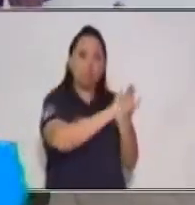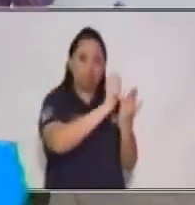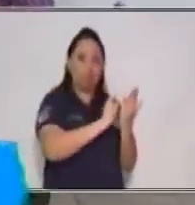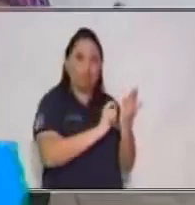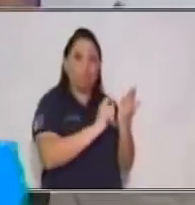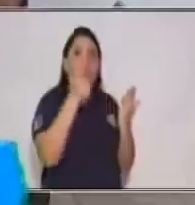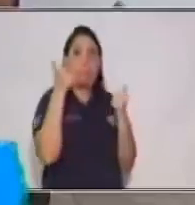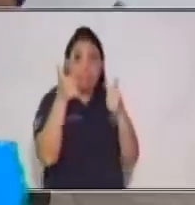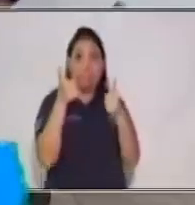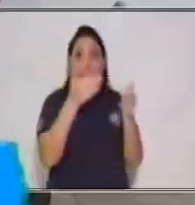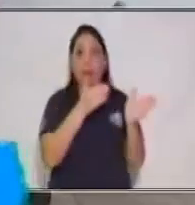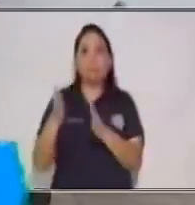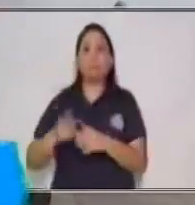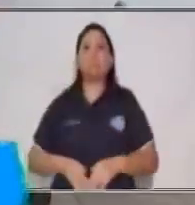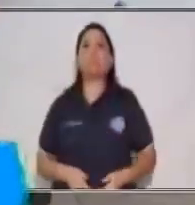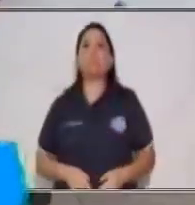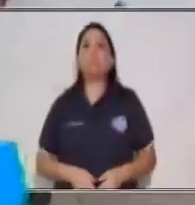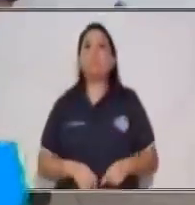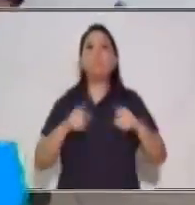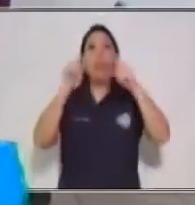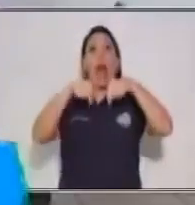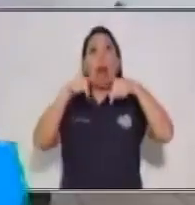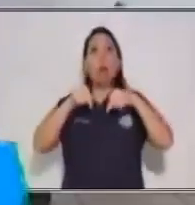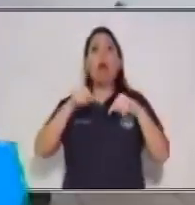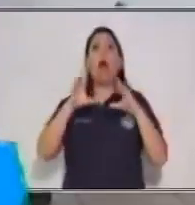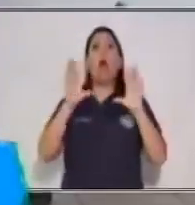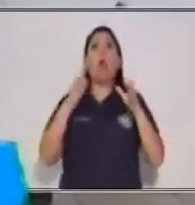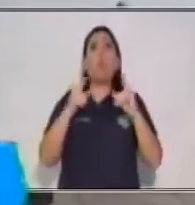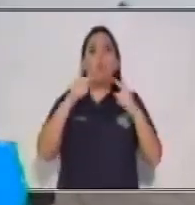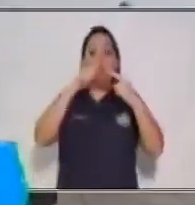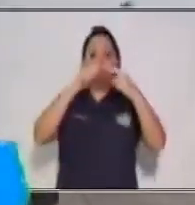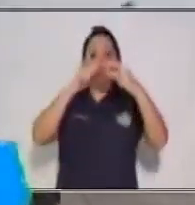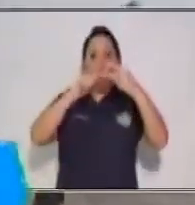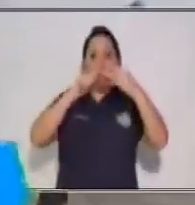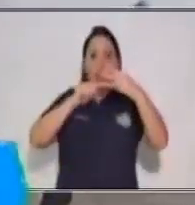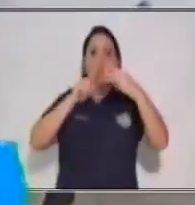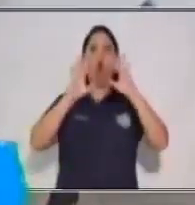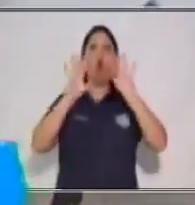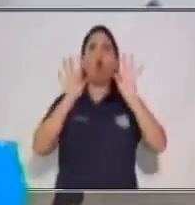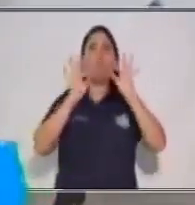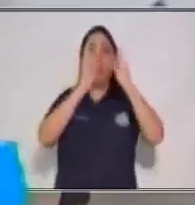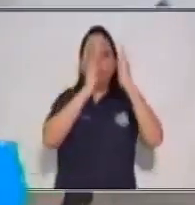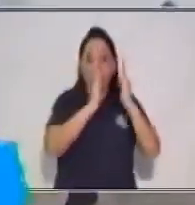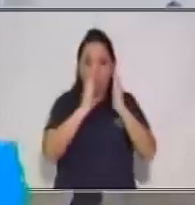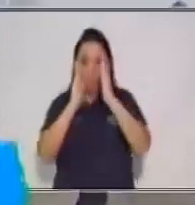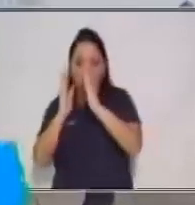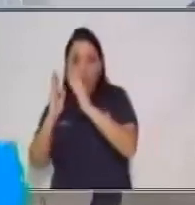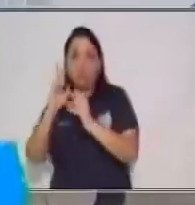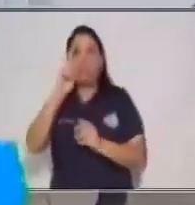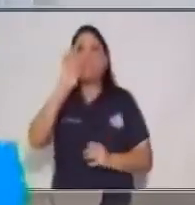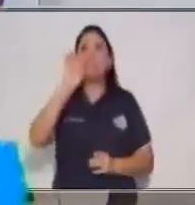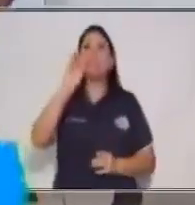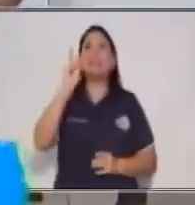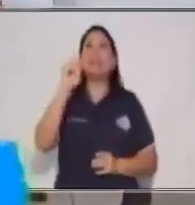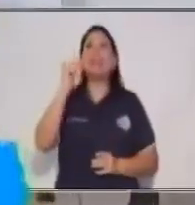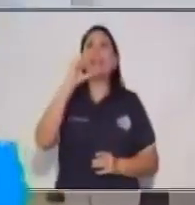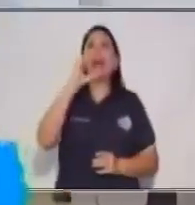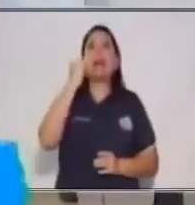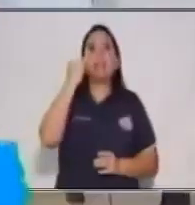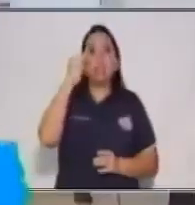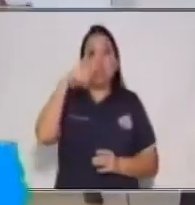Muy bien. Entonces ahora vamos a ordenar todas estas piezas para que tú lo veas, cómo es el proceso de la redacción. Pero,